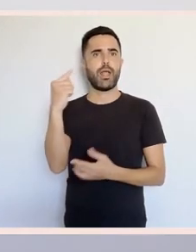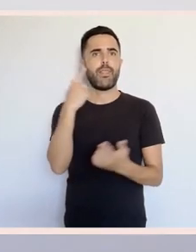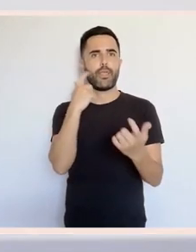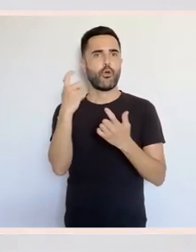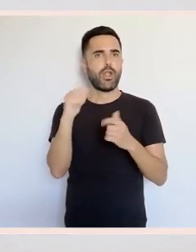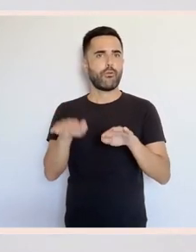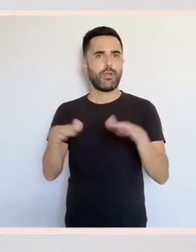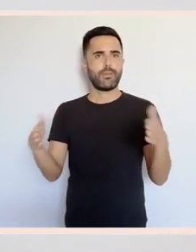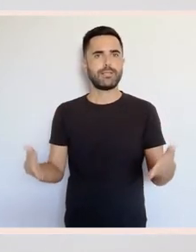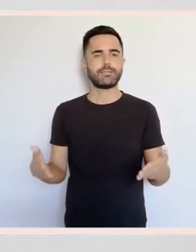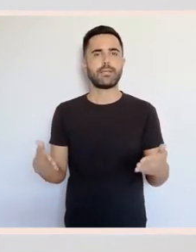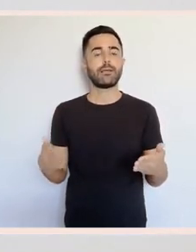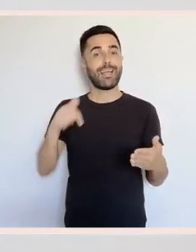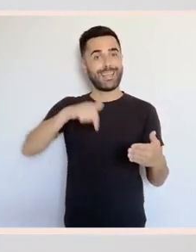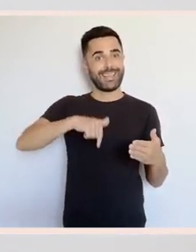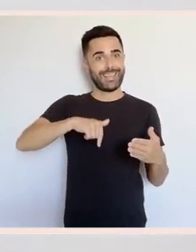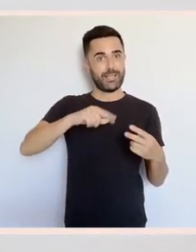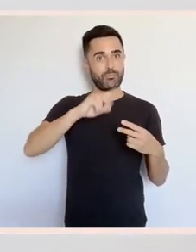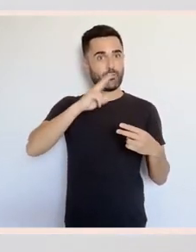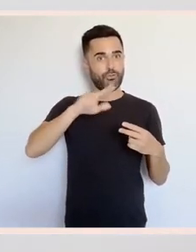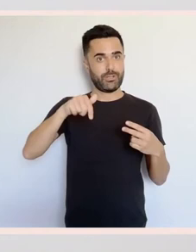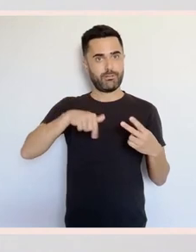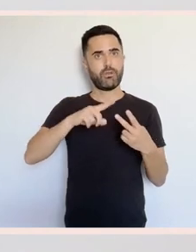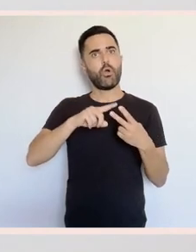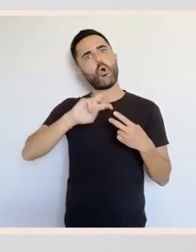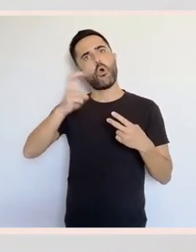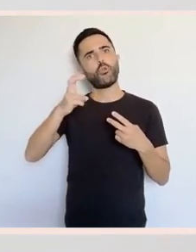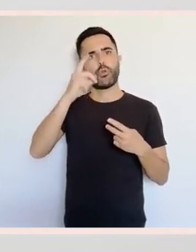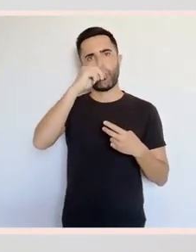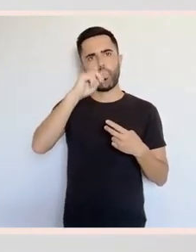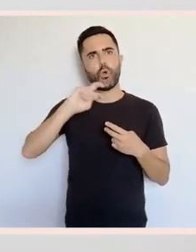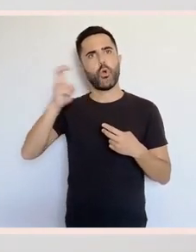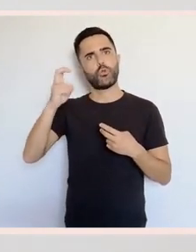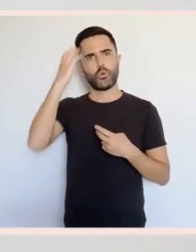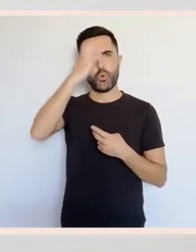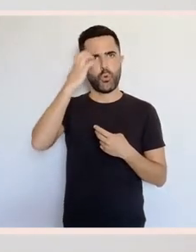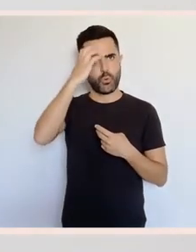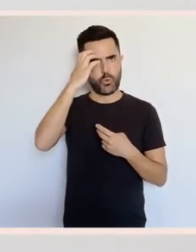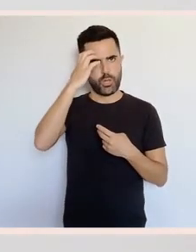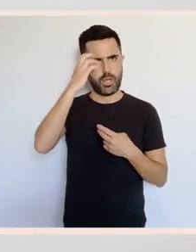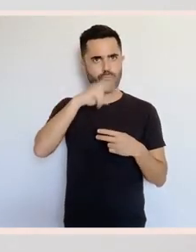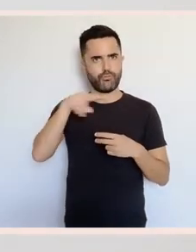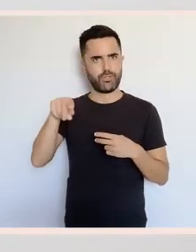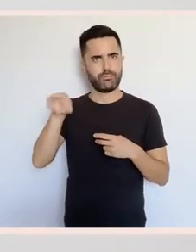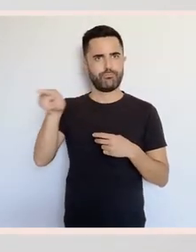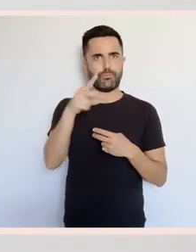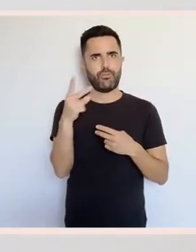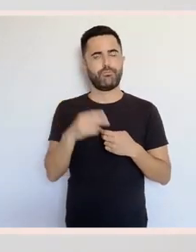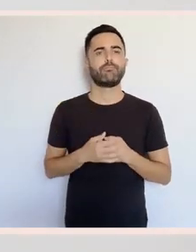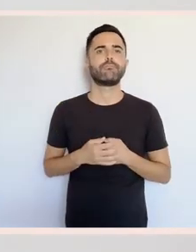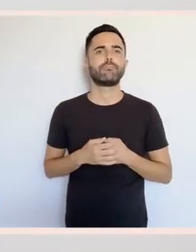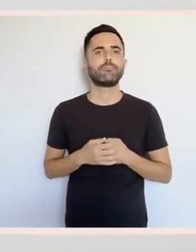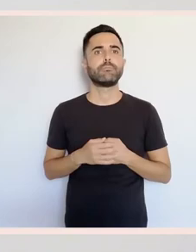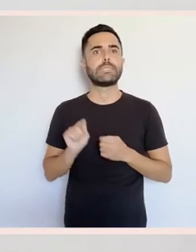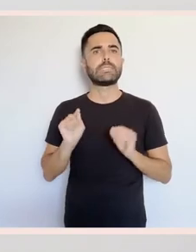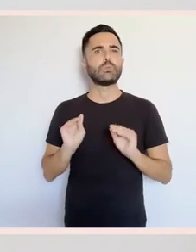xa que para decorar unha mesa. Temos dous exemplares, ademais desta que temos no museo, no Museo de Lugo, no Museo de Bollas Artes da Coruña. e sobre